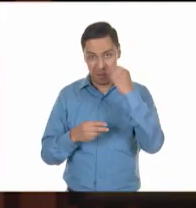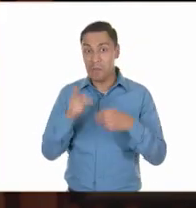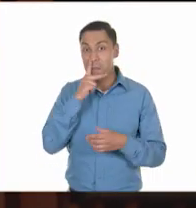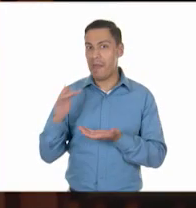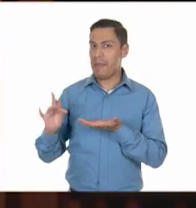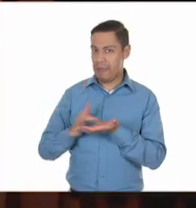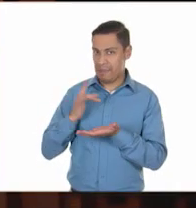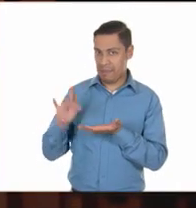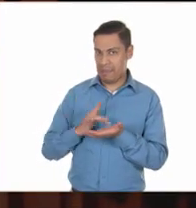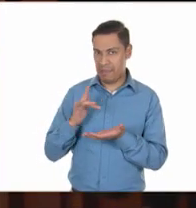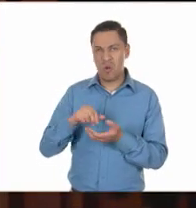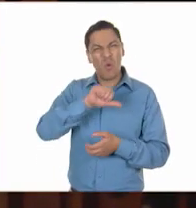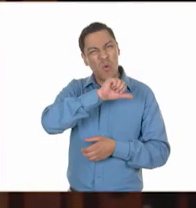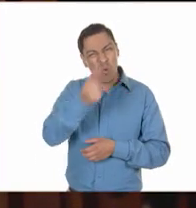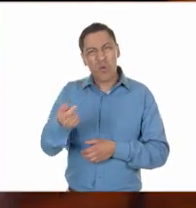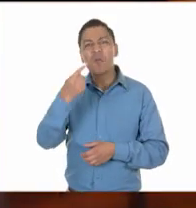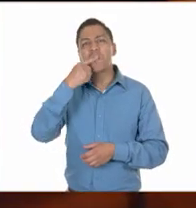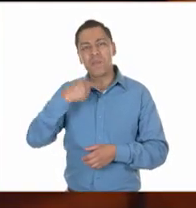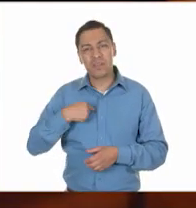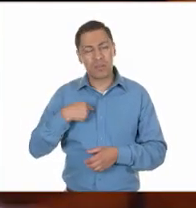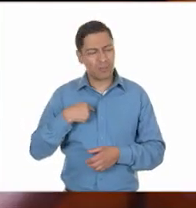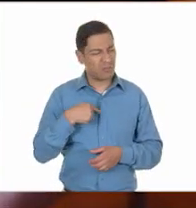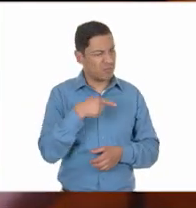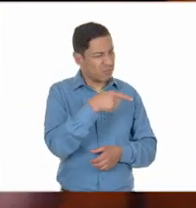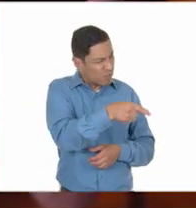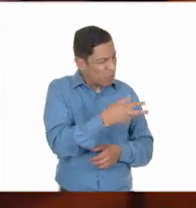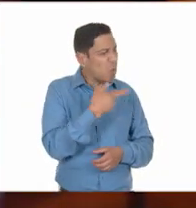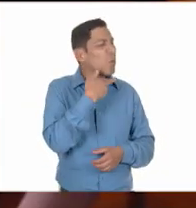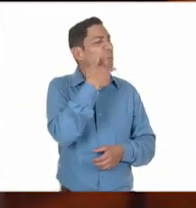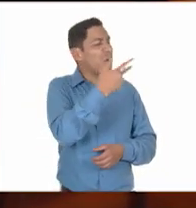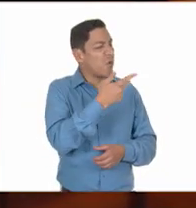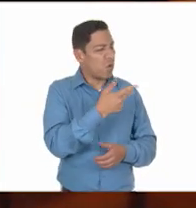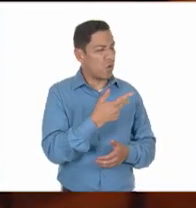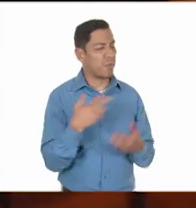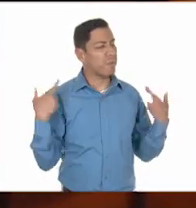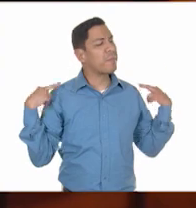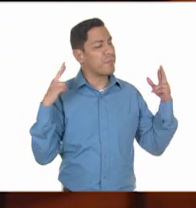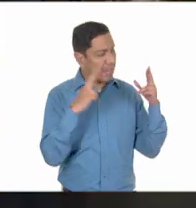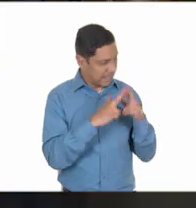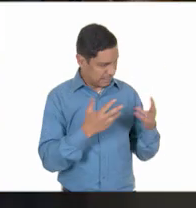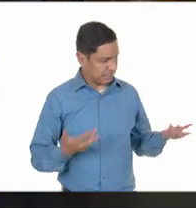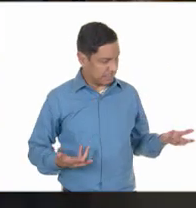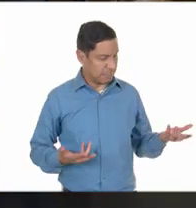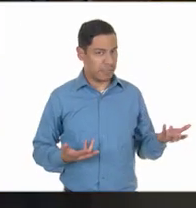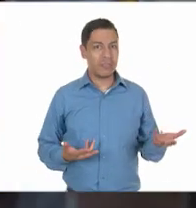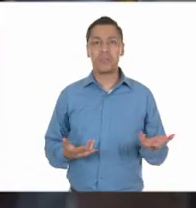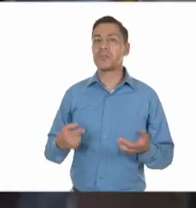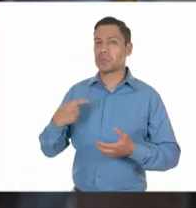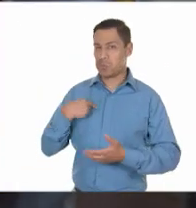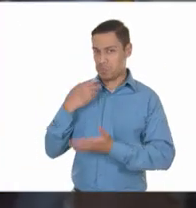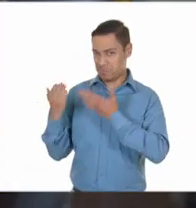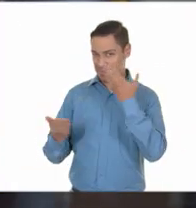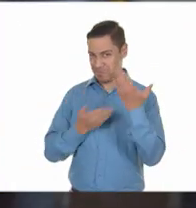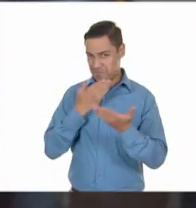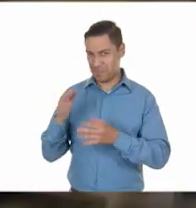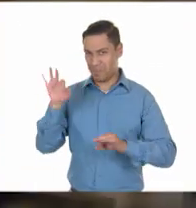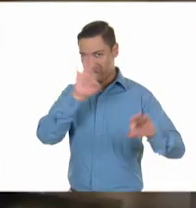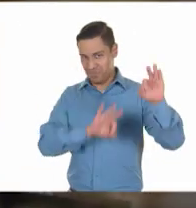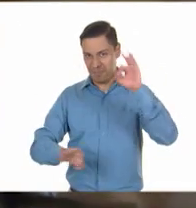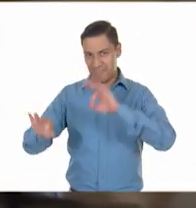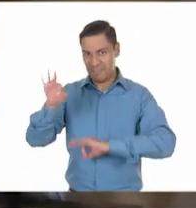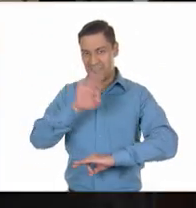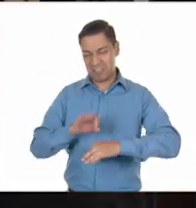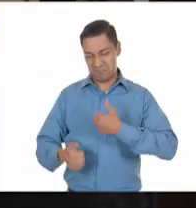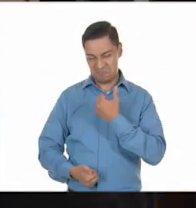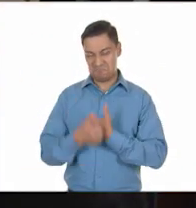apoyaban, nunca faltó quien me dijera, ¿por qué mejor no te conviertes en maestra? Estudiar física fue mi primer